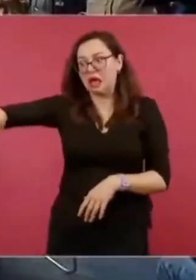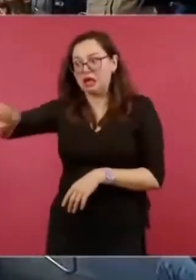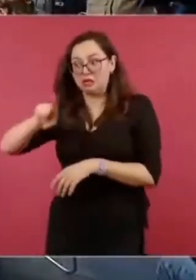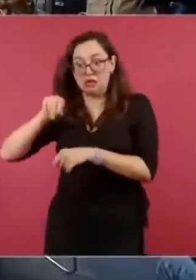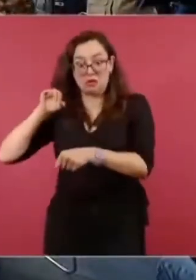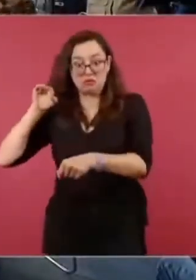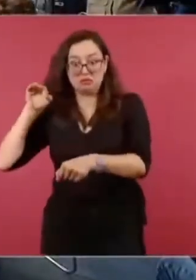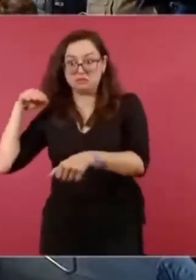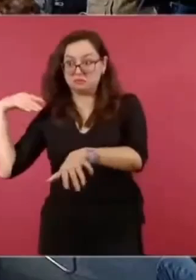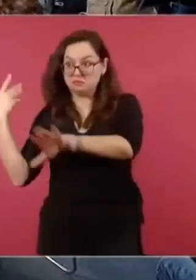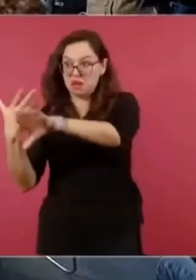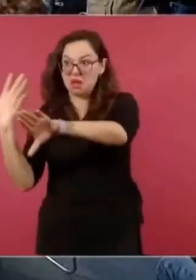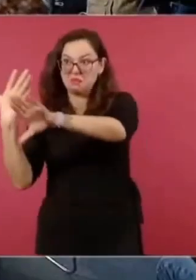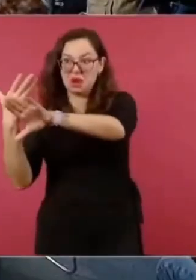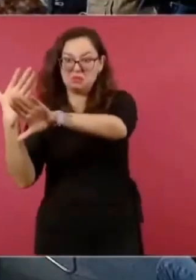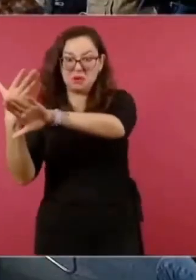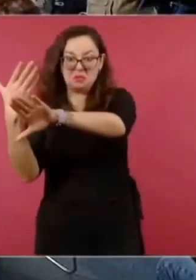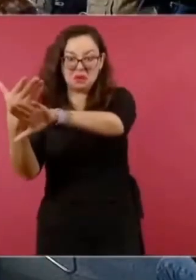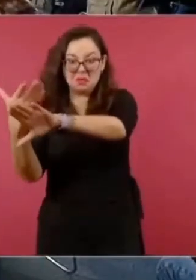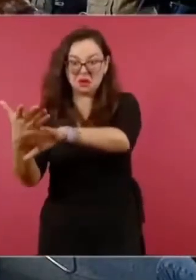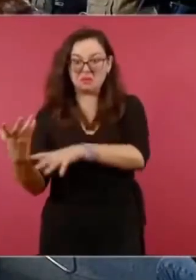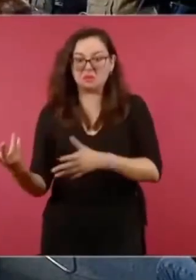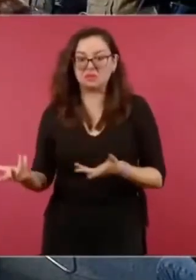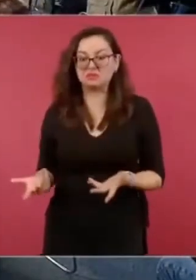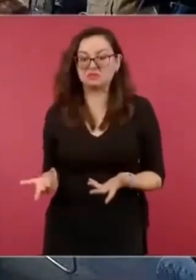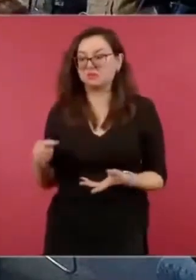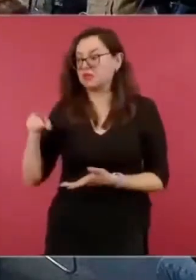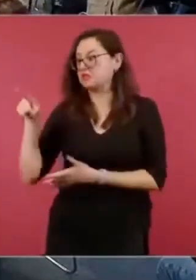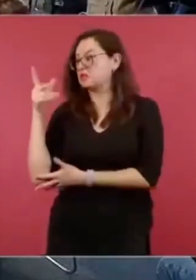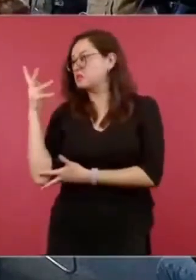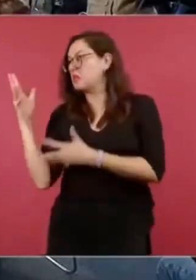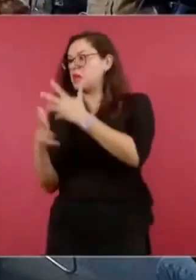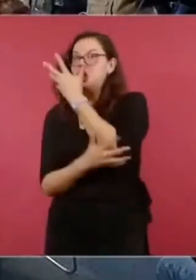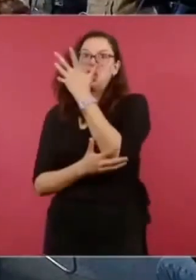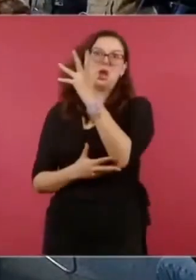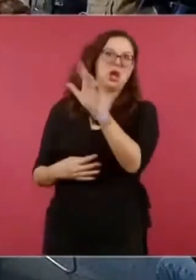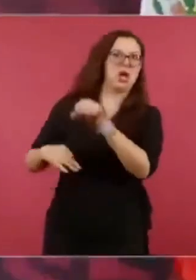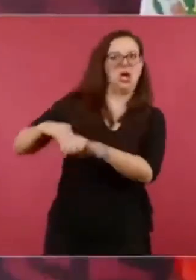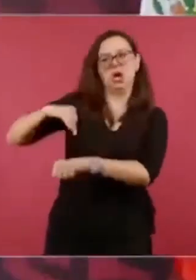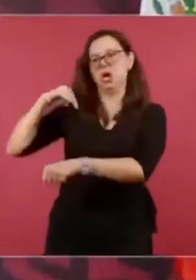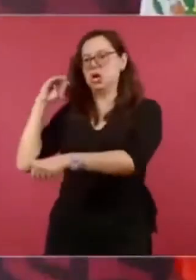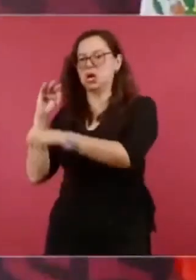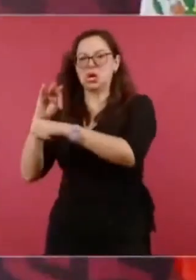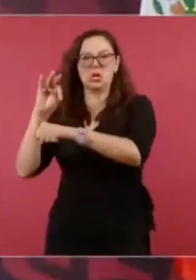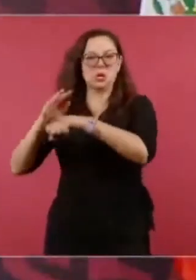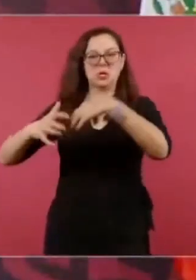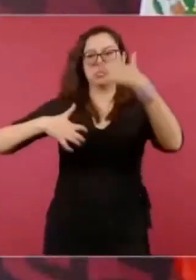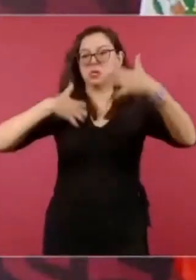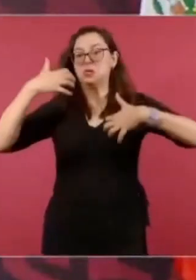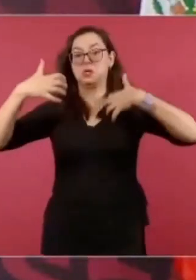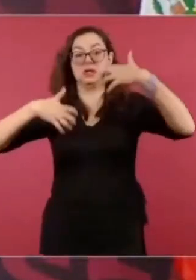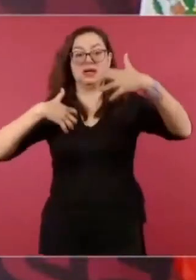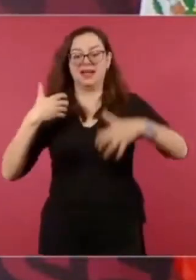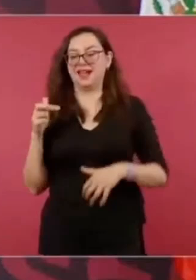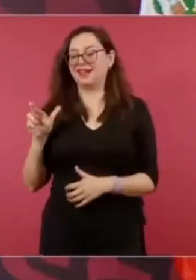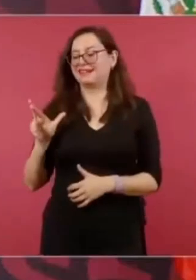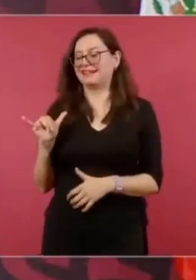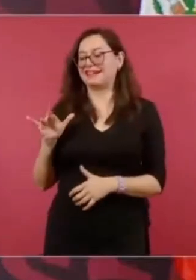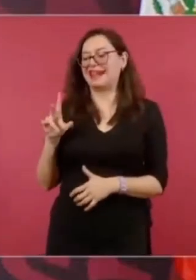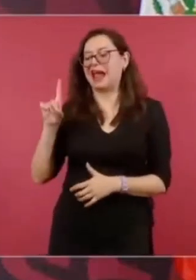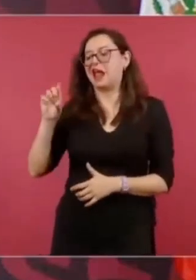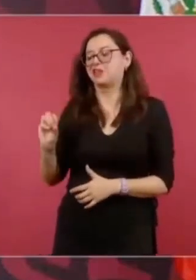¿ustedes creen…? Ya no hablemos de los ambientalistas de México,